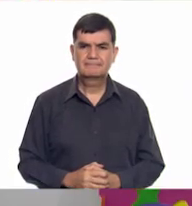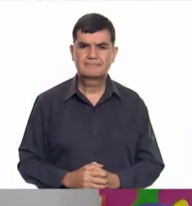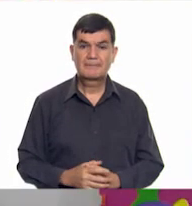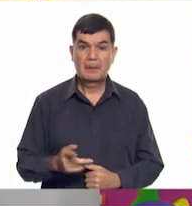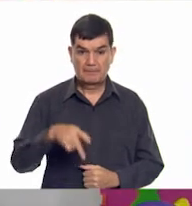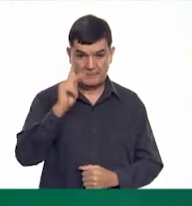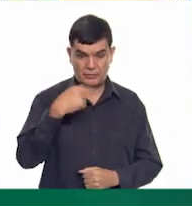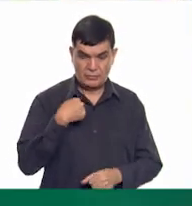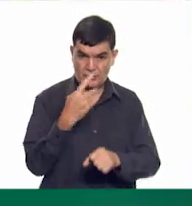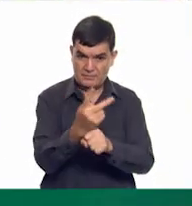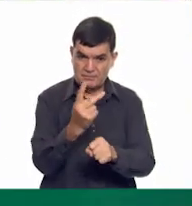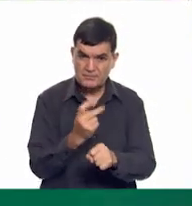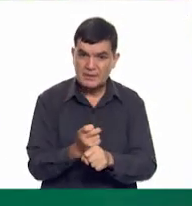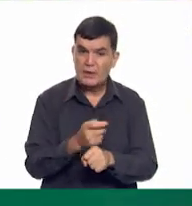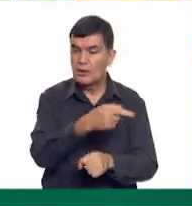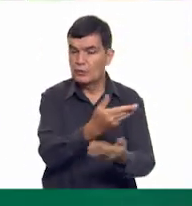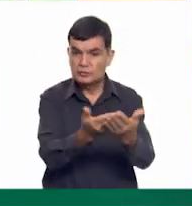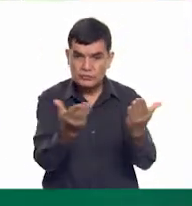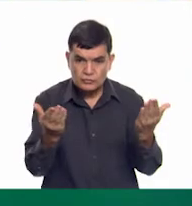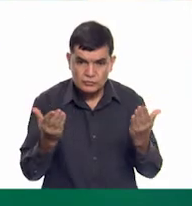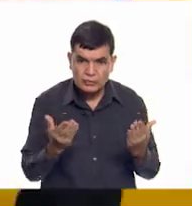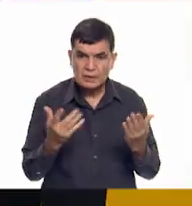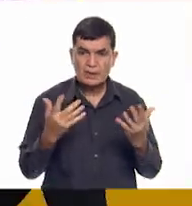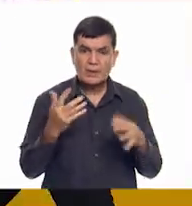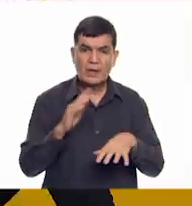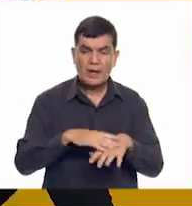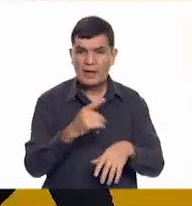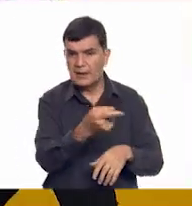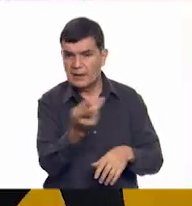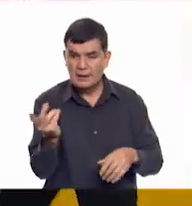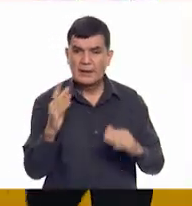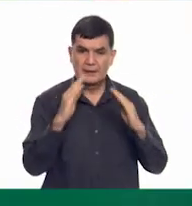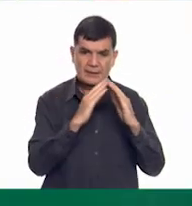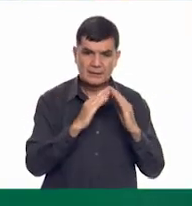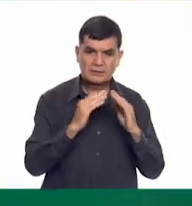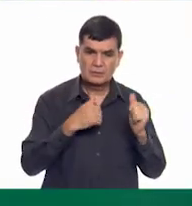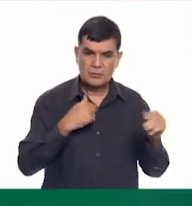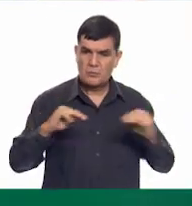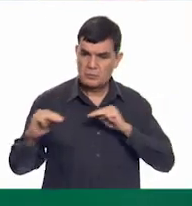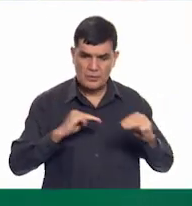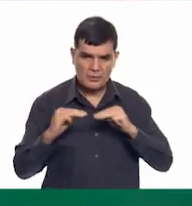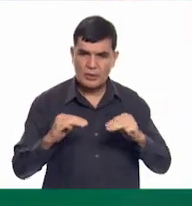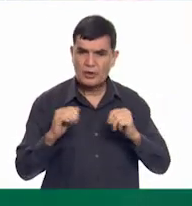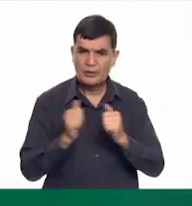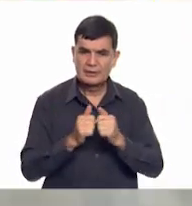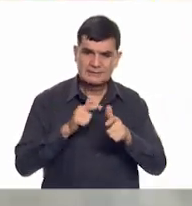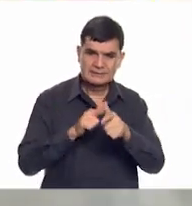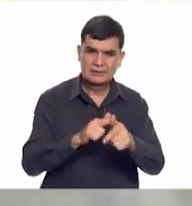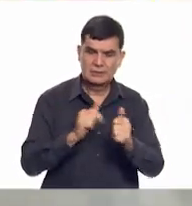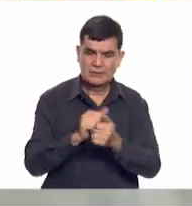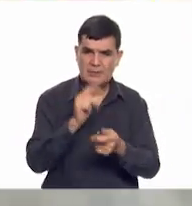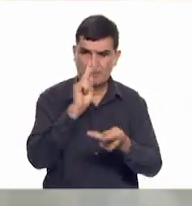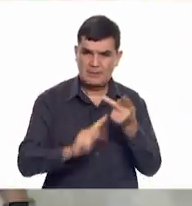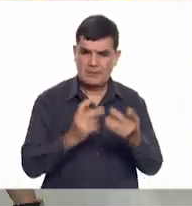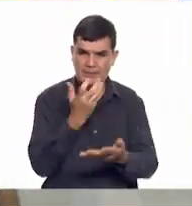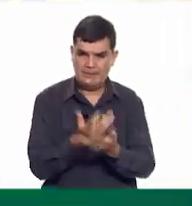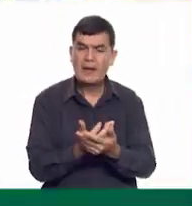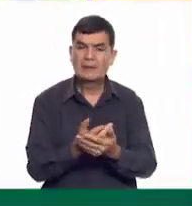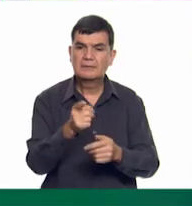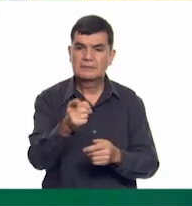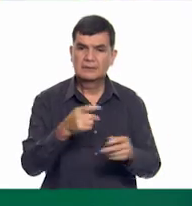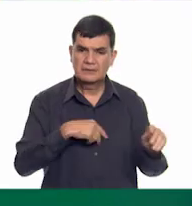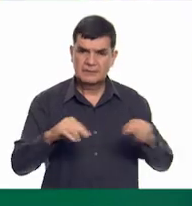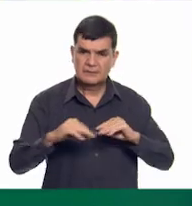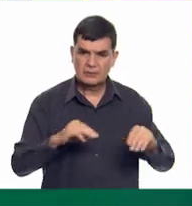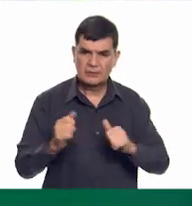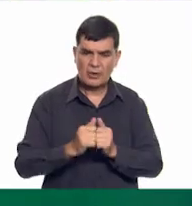Pero quiero invitarlos a ustedes y a ustedes allá en casa a movernos con la siguiente pausa activa. ¿Qué vamos a hacer, Isa?